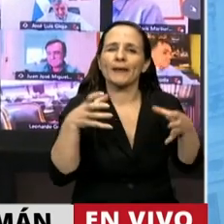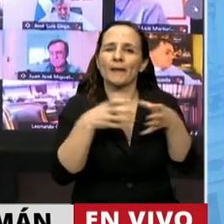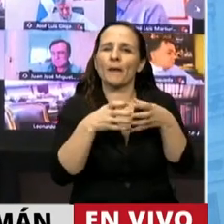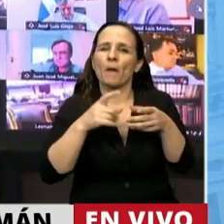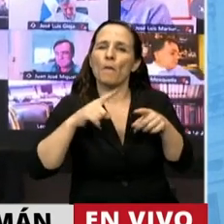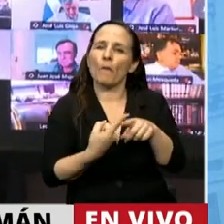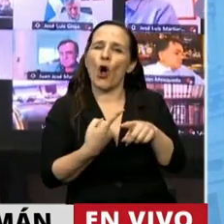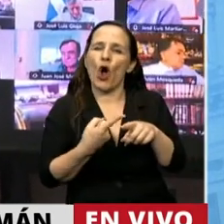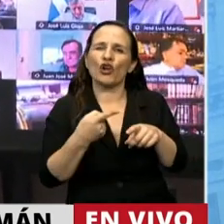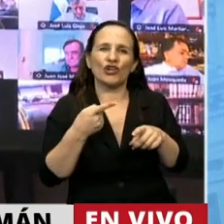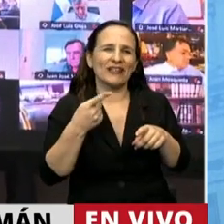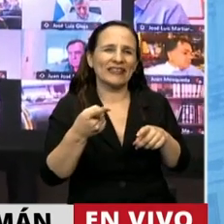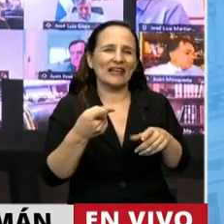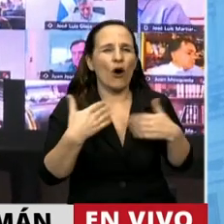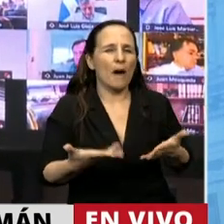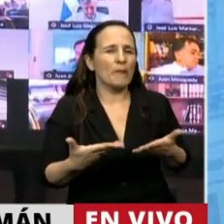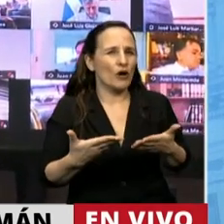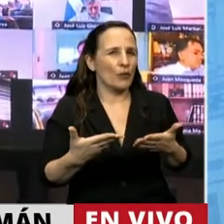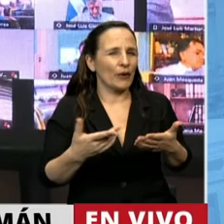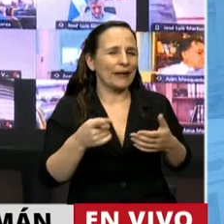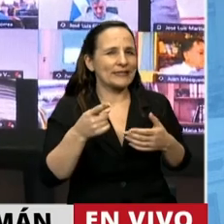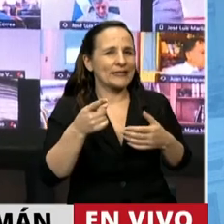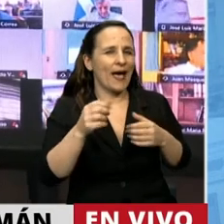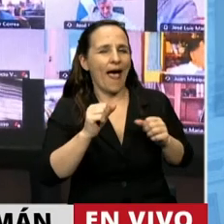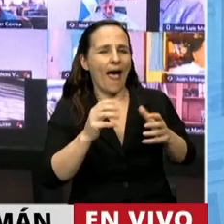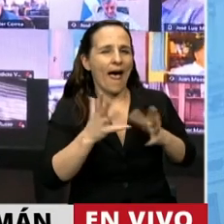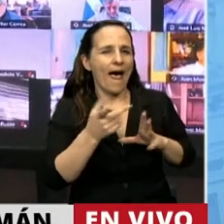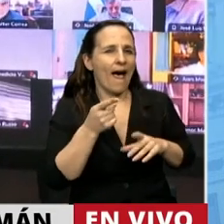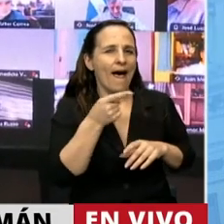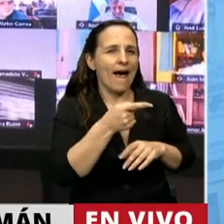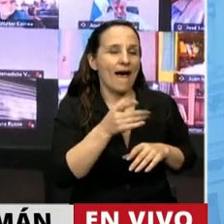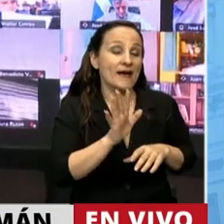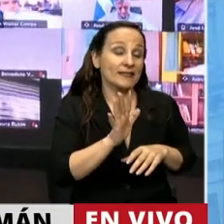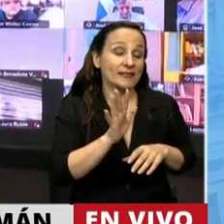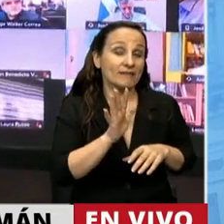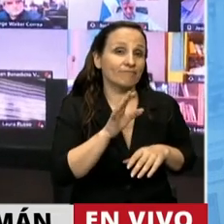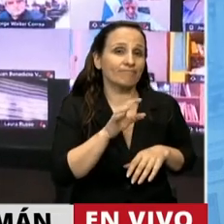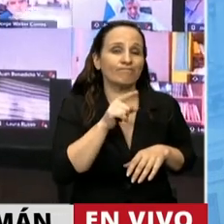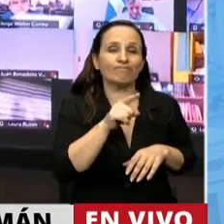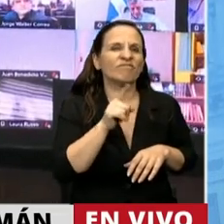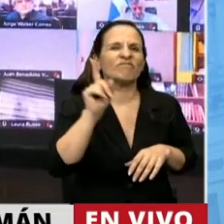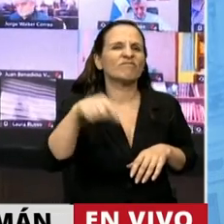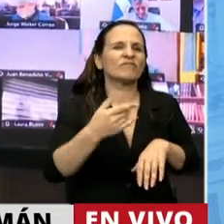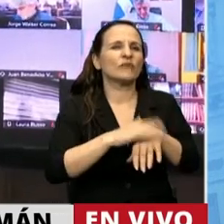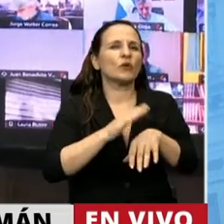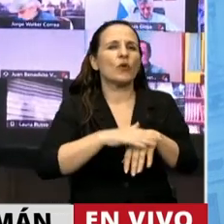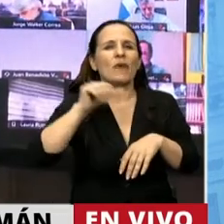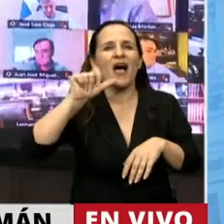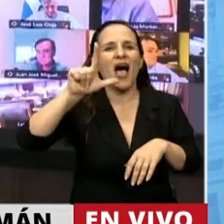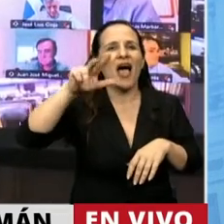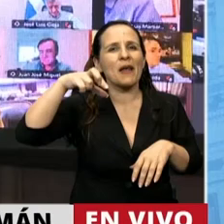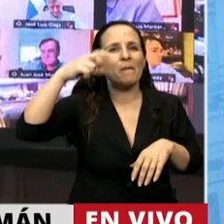que se sirve descaradamente de ella. Esto se inició en nuestra provincia de la mano de José Alperovich.